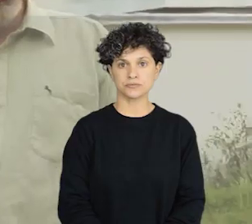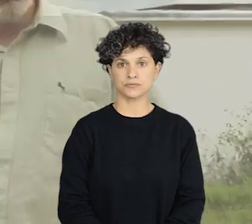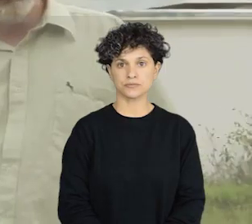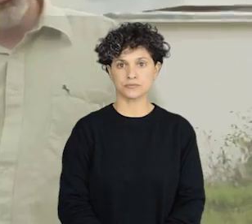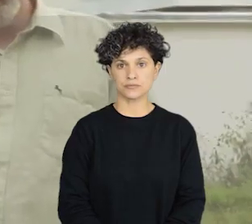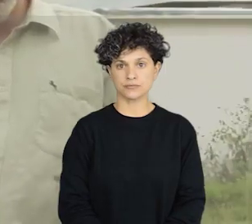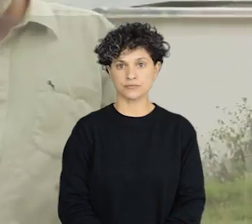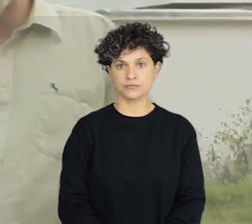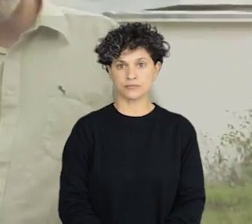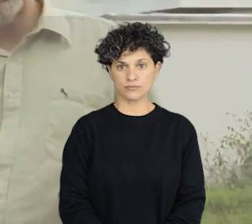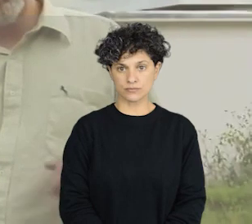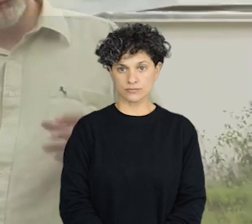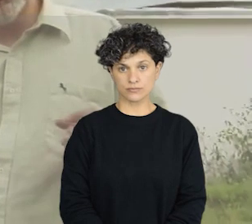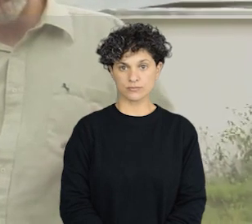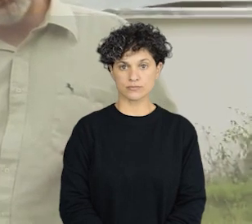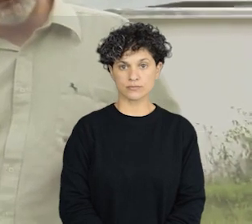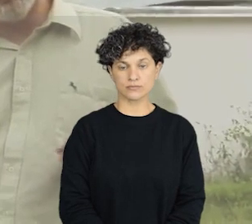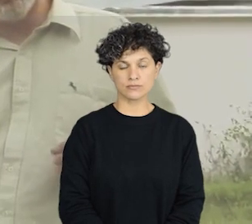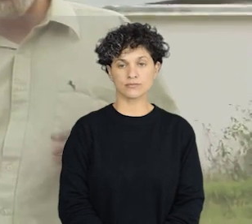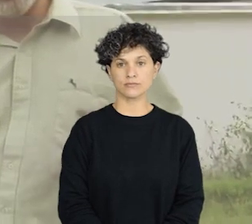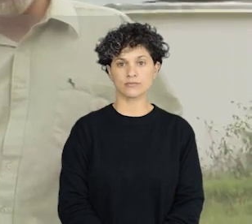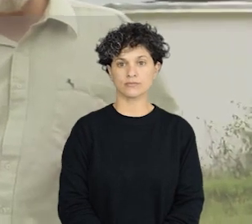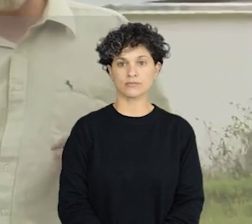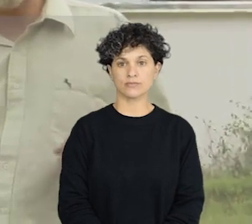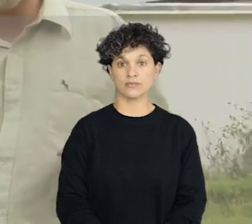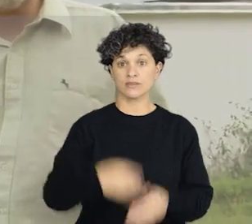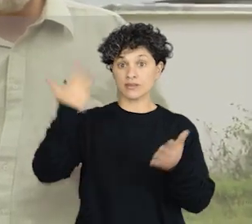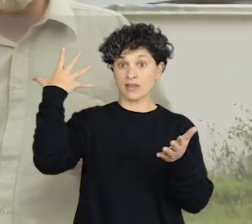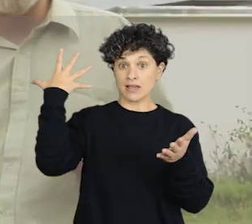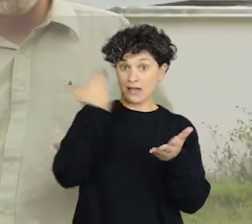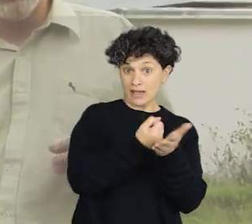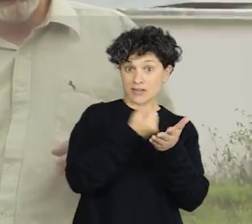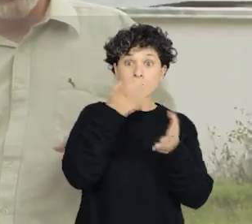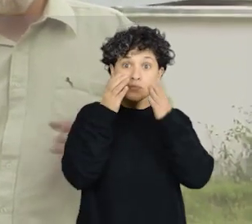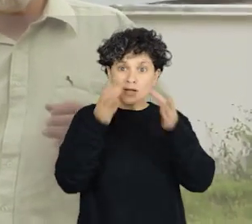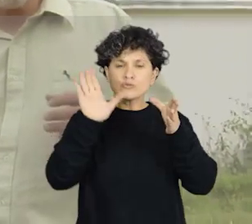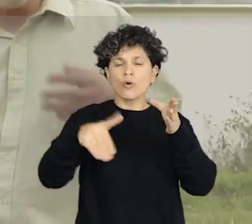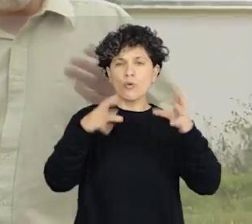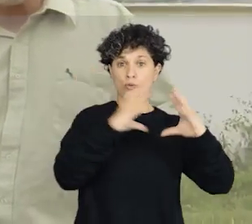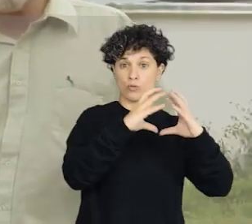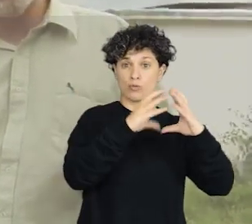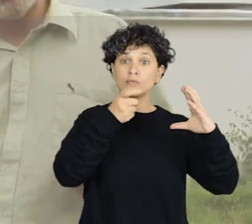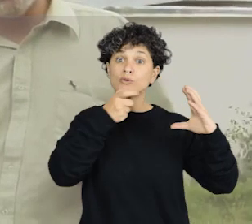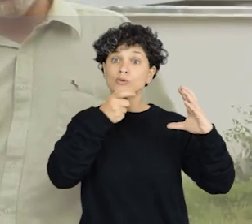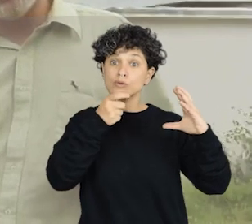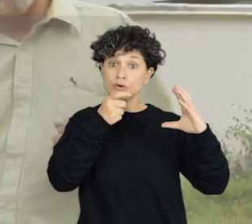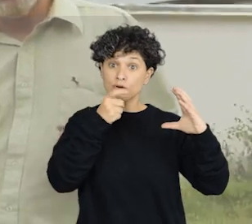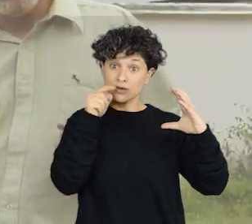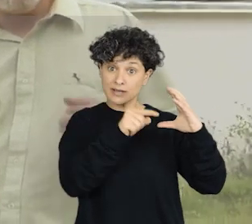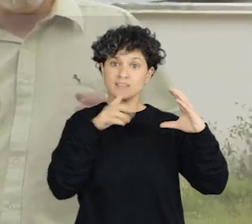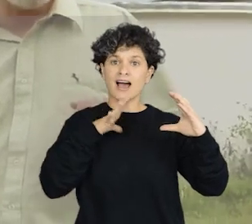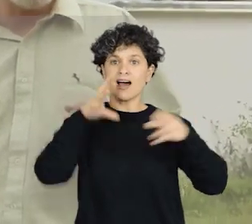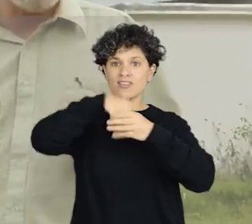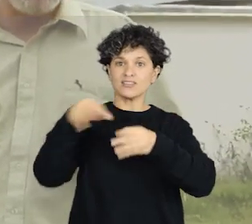Un asteroide peligroso es un pequeño cuerpo rocoso de nuestro sistema solar que puede llegar a impactar contra la Tierra